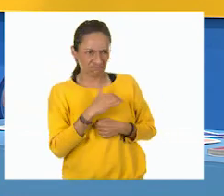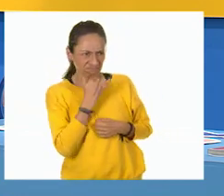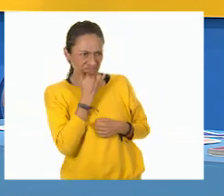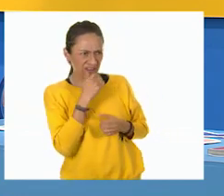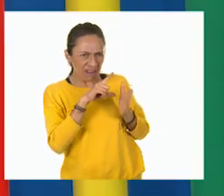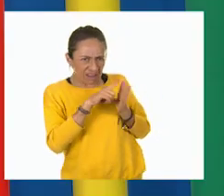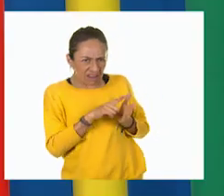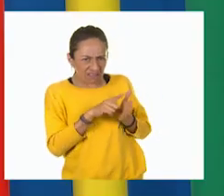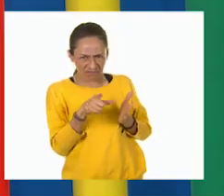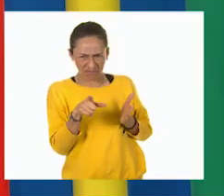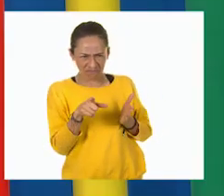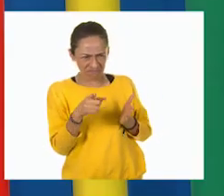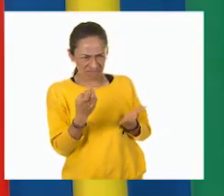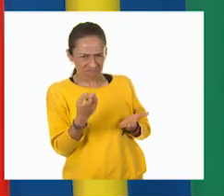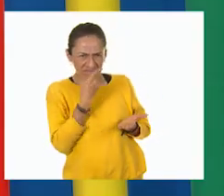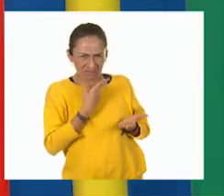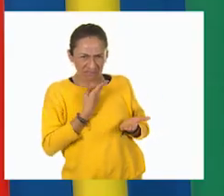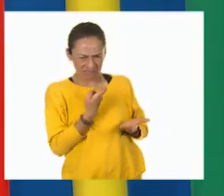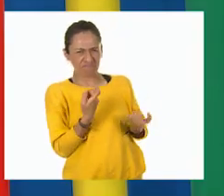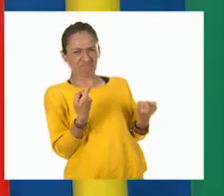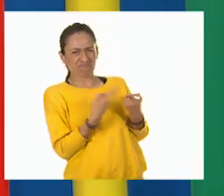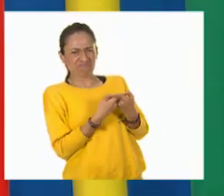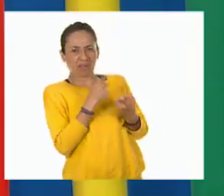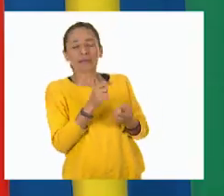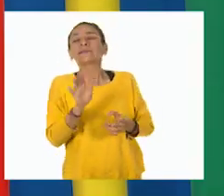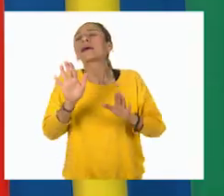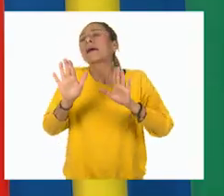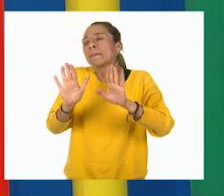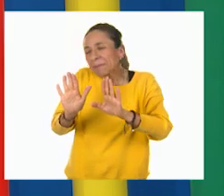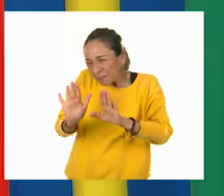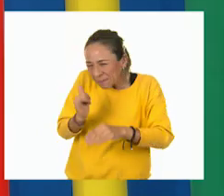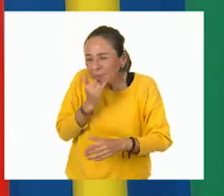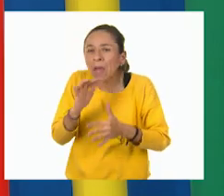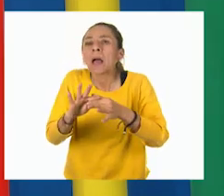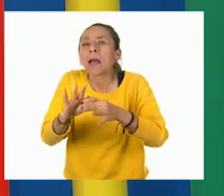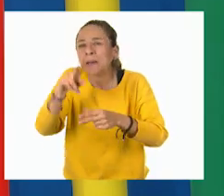el litro? Ah, es que no terminé de contarte.